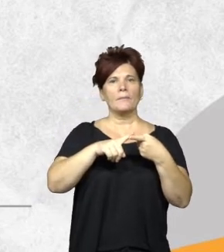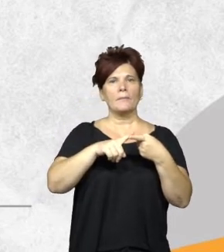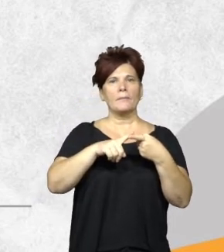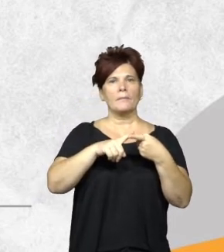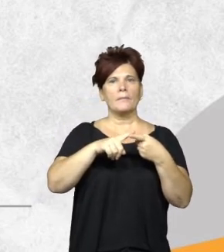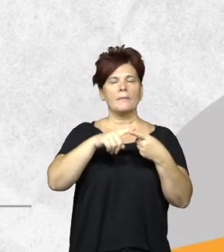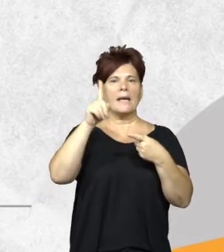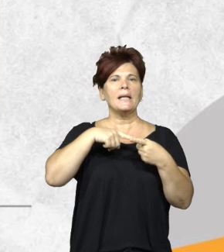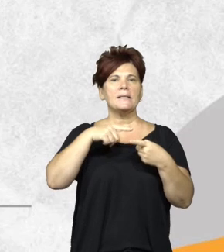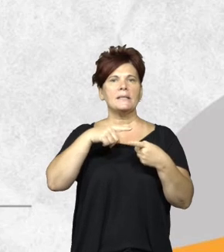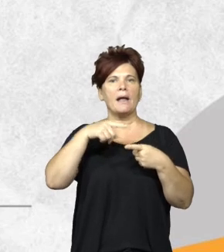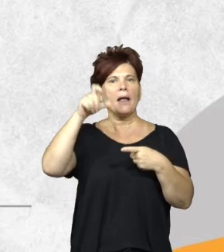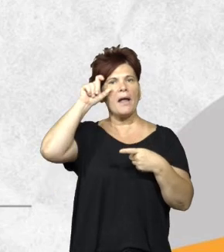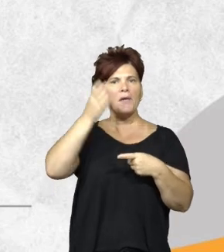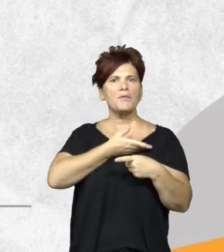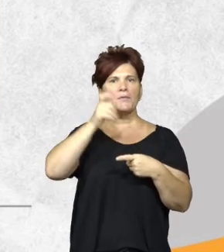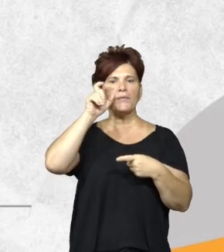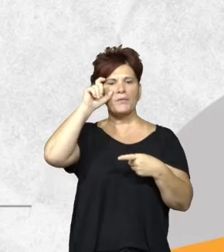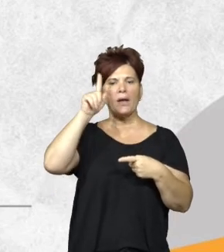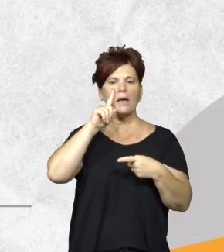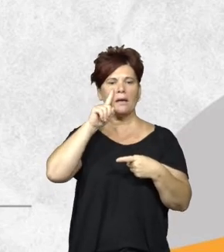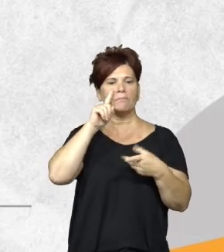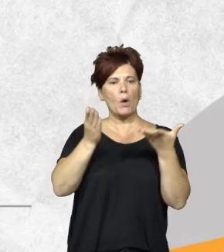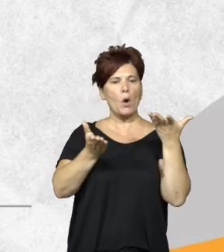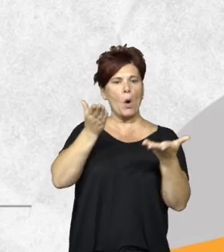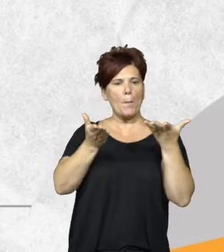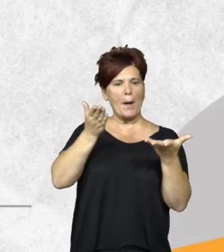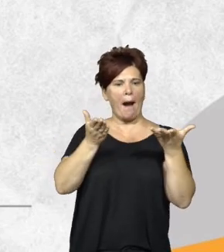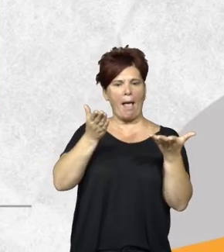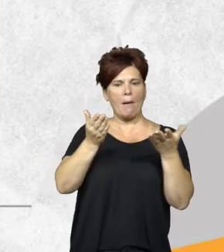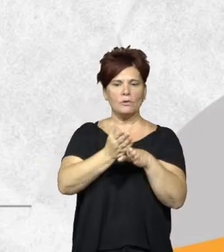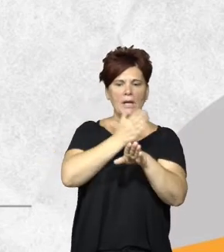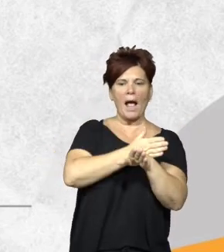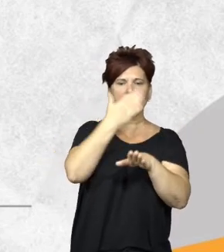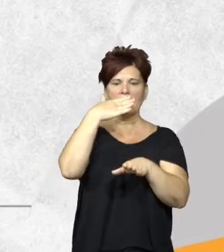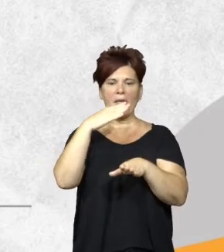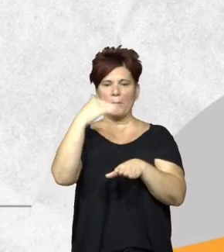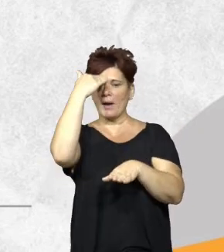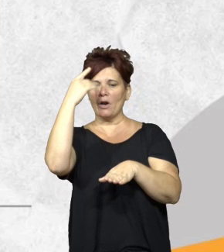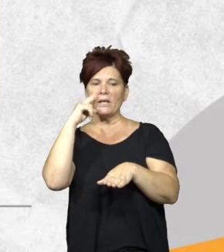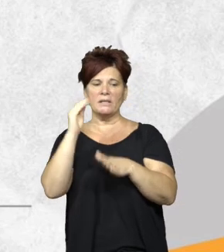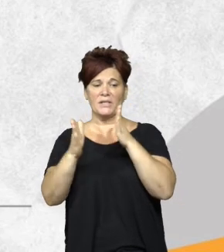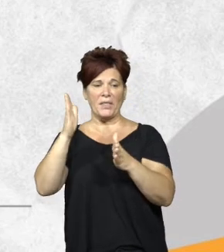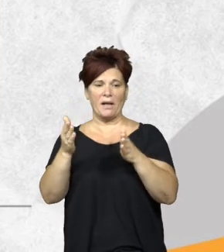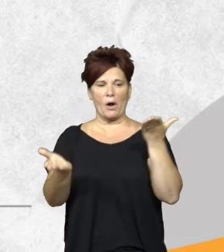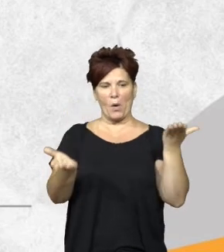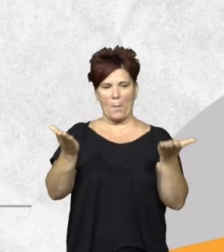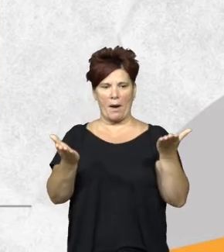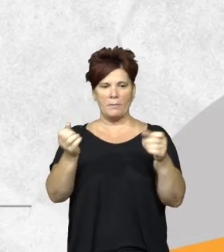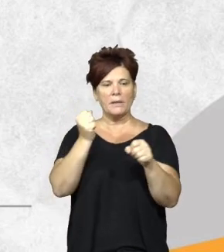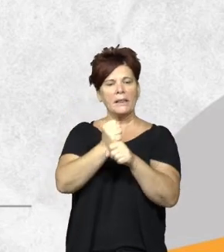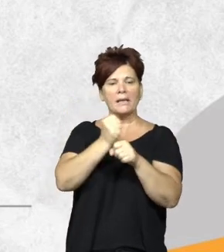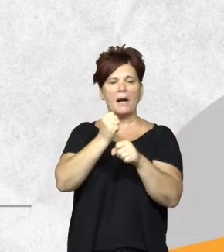índice NDFI los comparamos como les dije antes y después de la quincena trabajamos en la